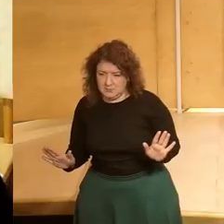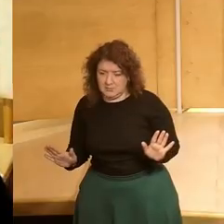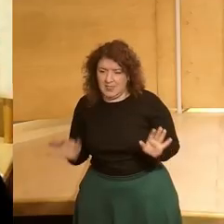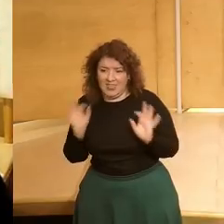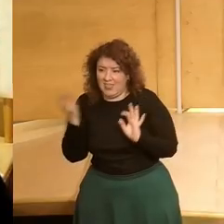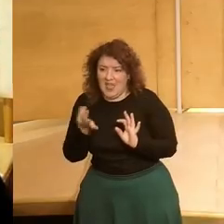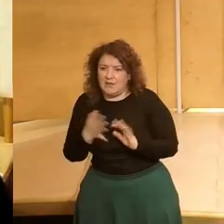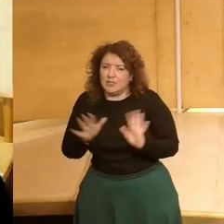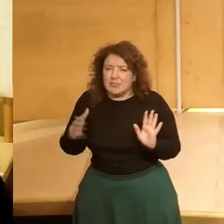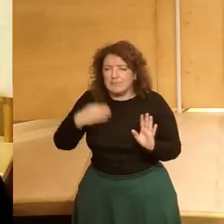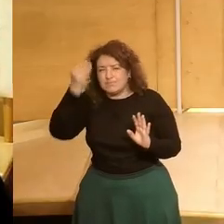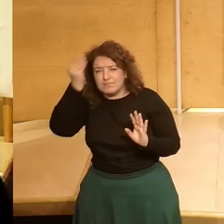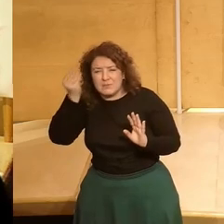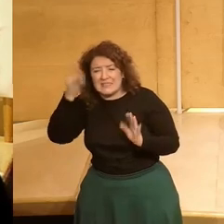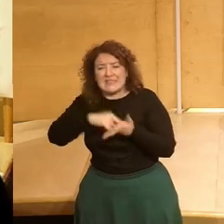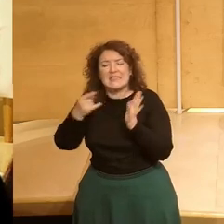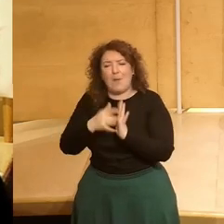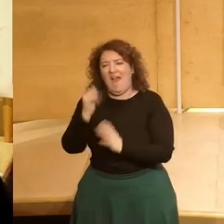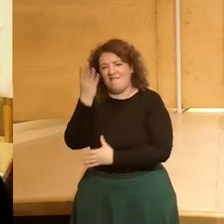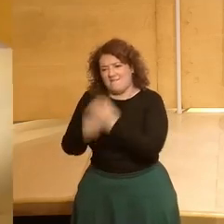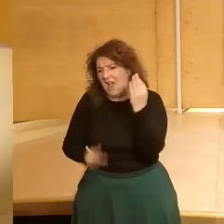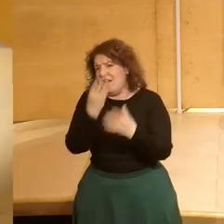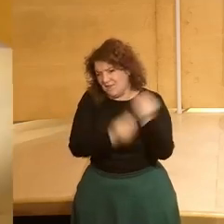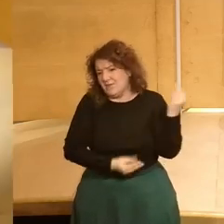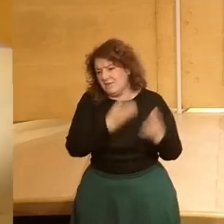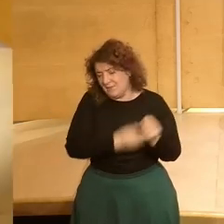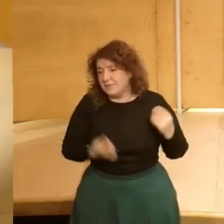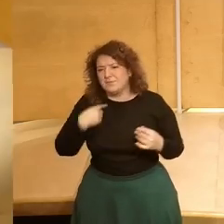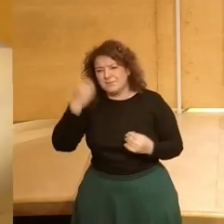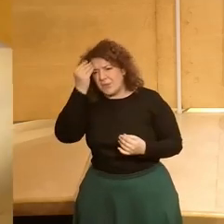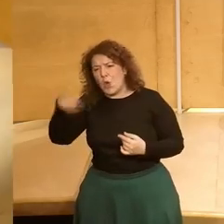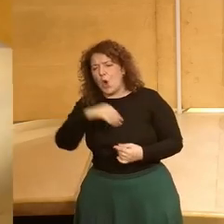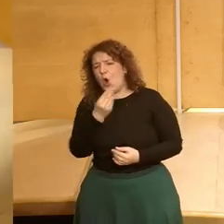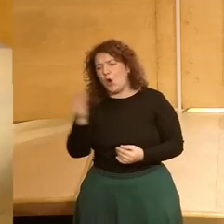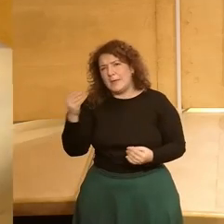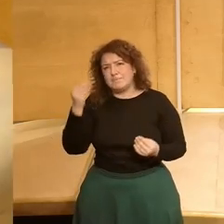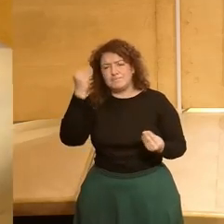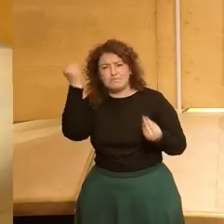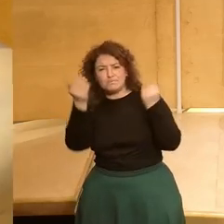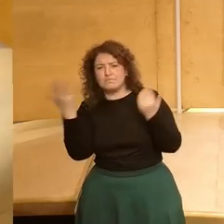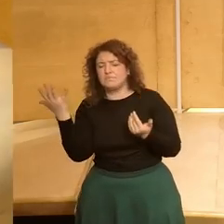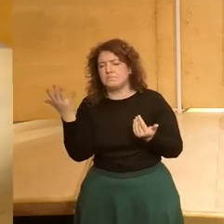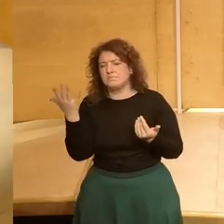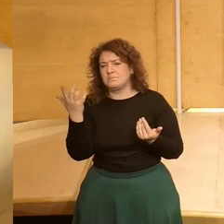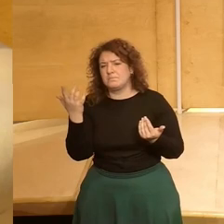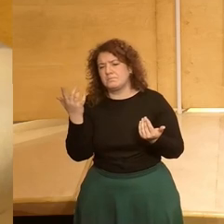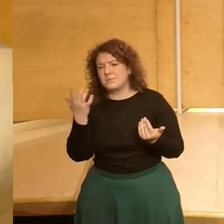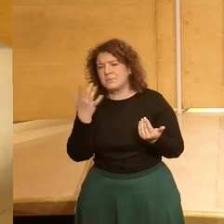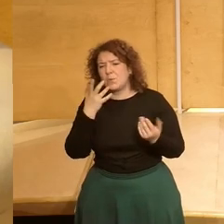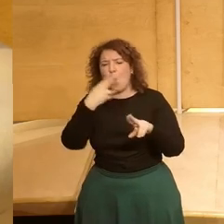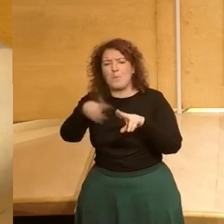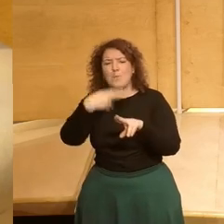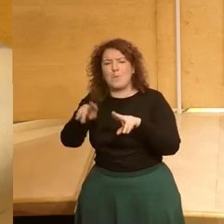varias fugas que tiene el sistema yo creo que la primera es a veces los jóvenes tienen la percepción de que las políticas si están muy